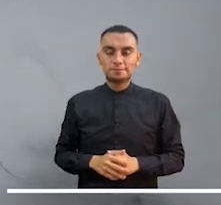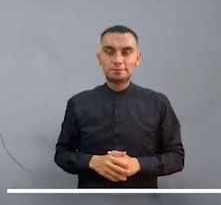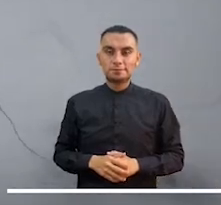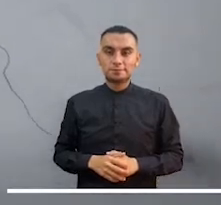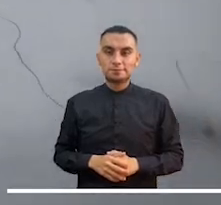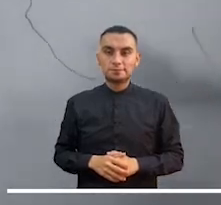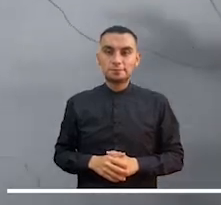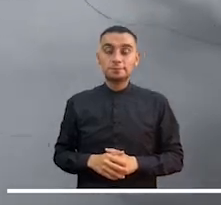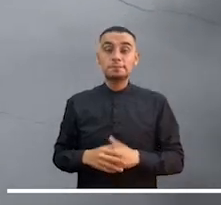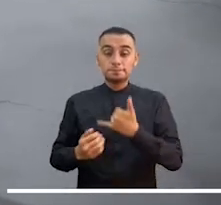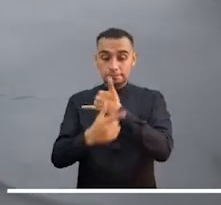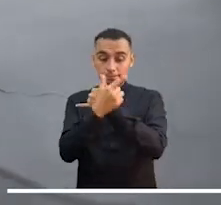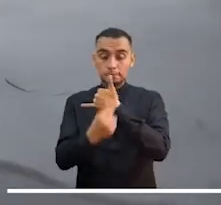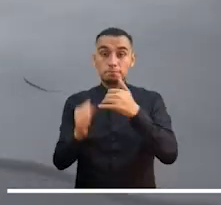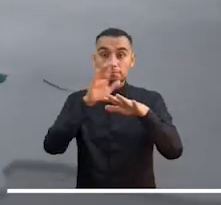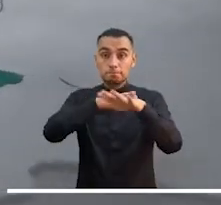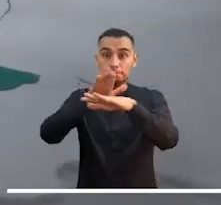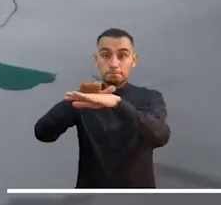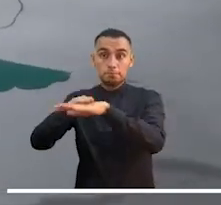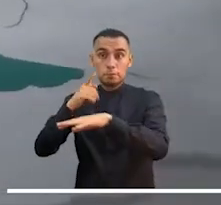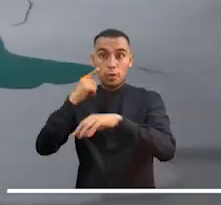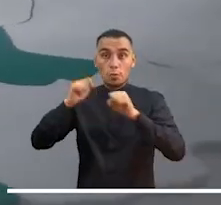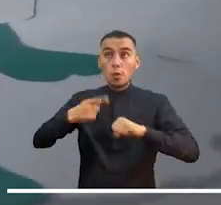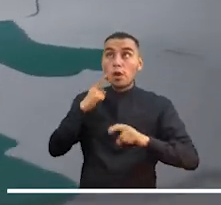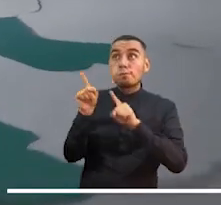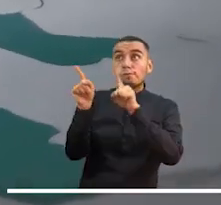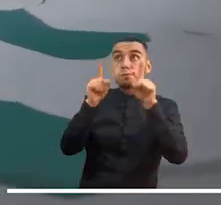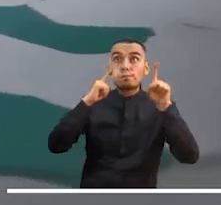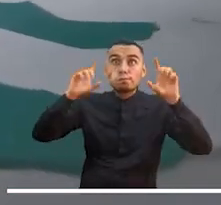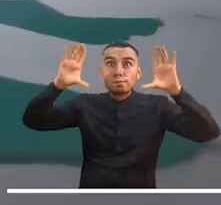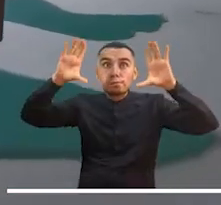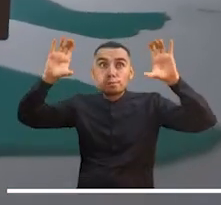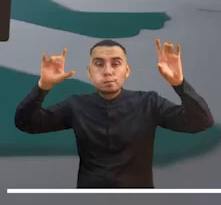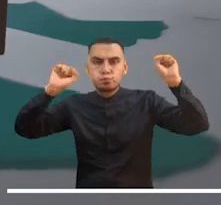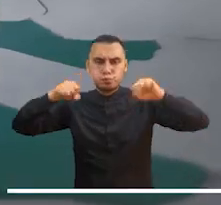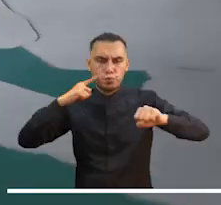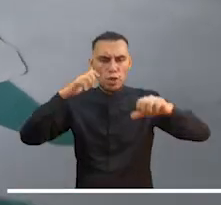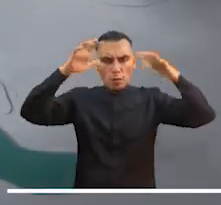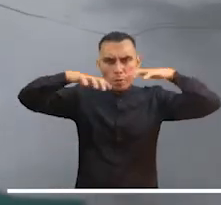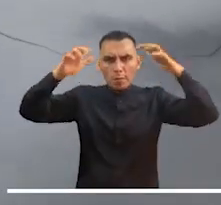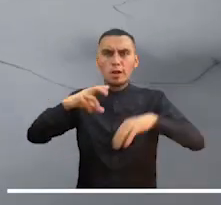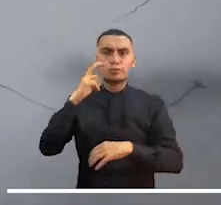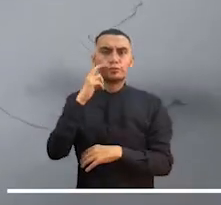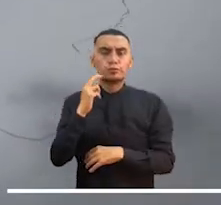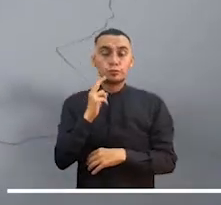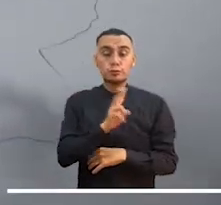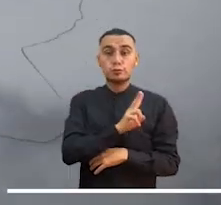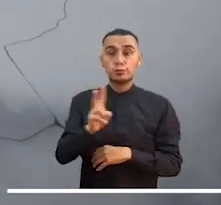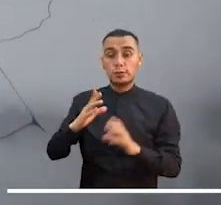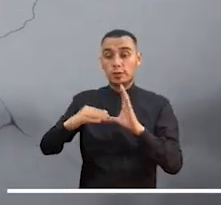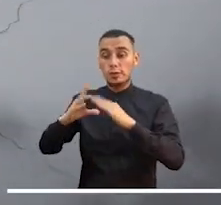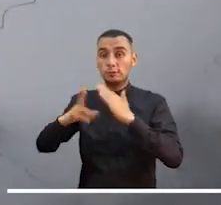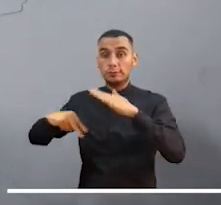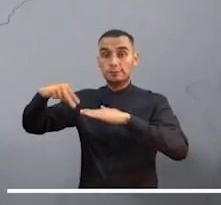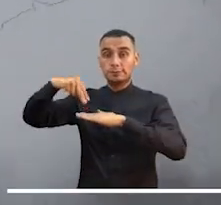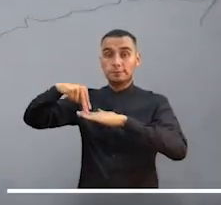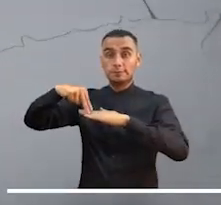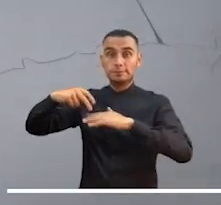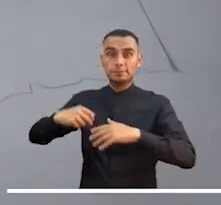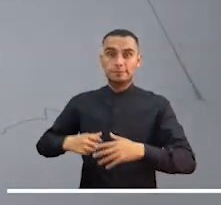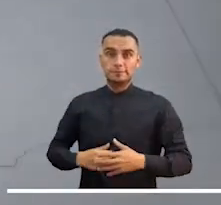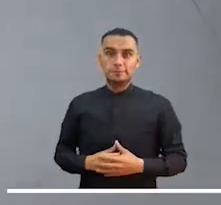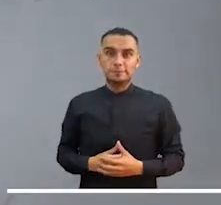El Pacífico presentará nubosidades y precipitaciones en Chocó, Valle del Cauca, Cauca y Nariño.